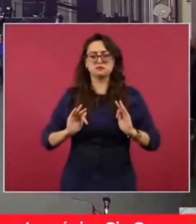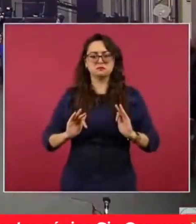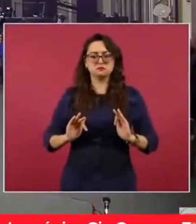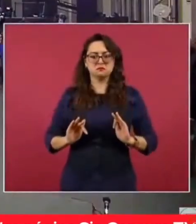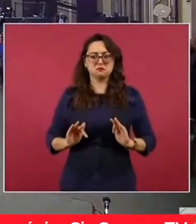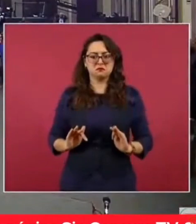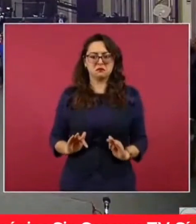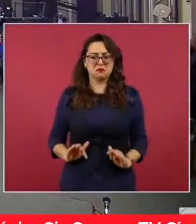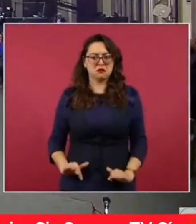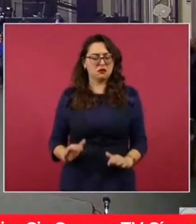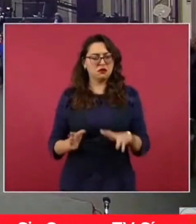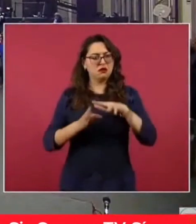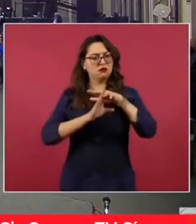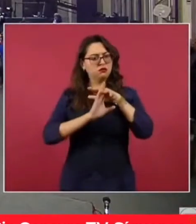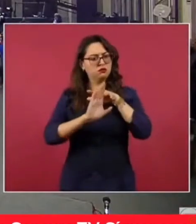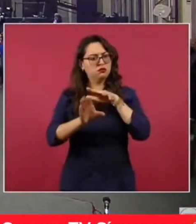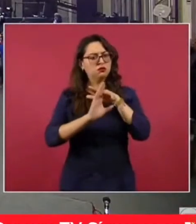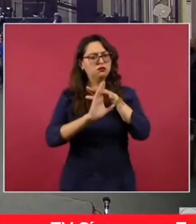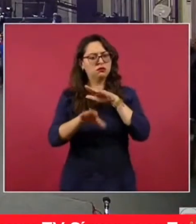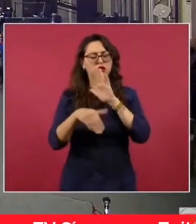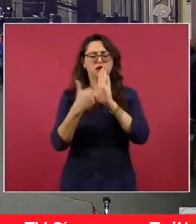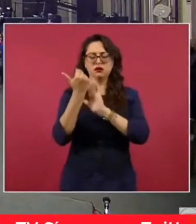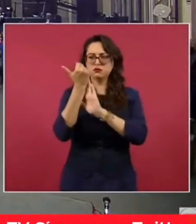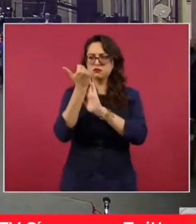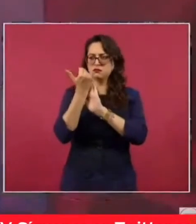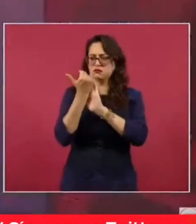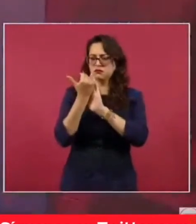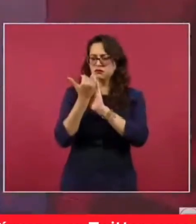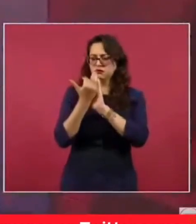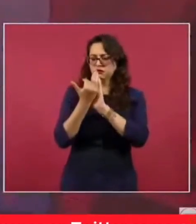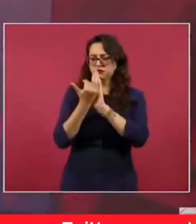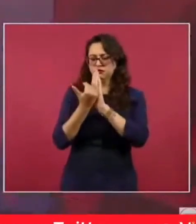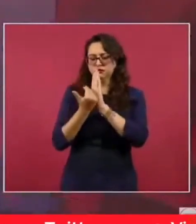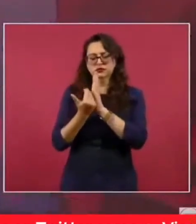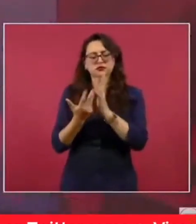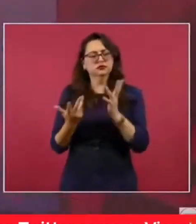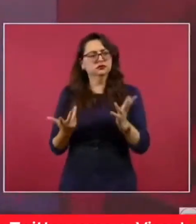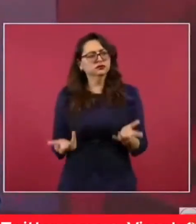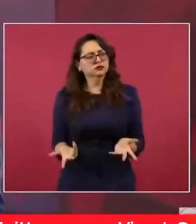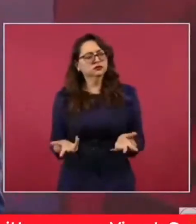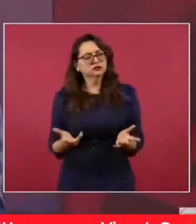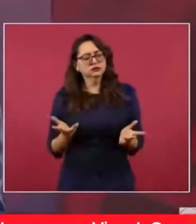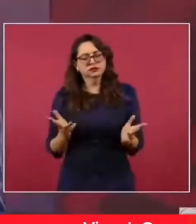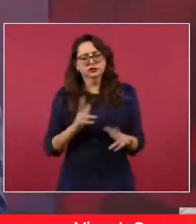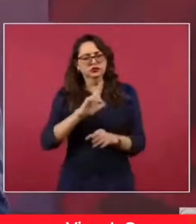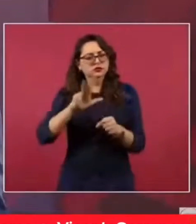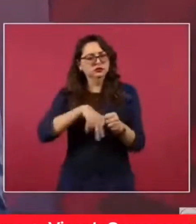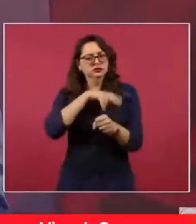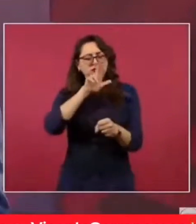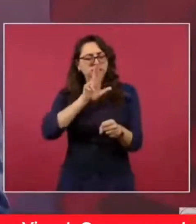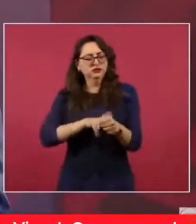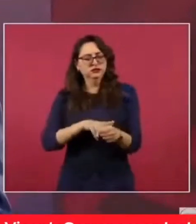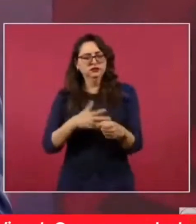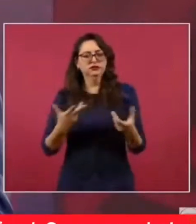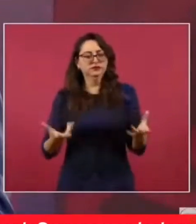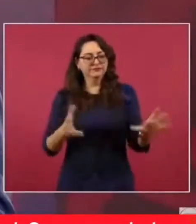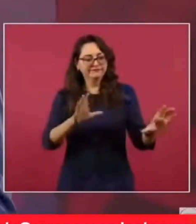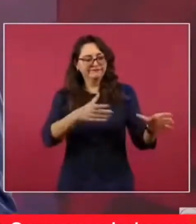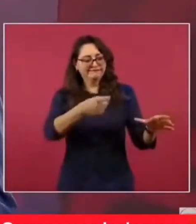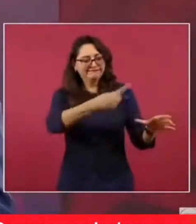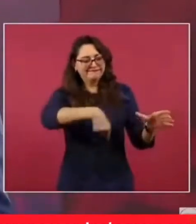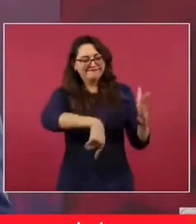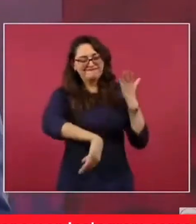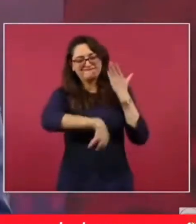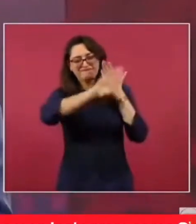flujo migratorio y se quedaron con las ganas nuestros adversarios y los